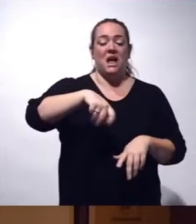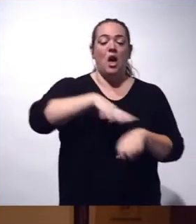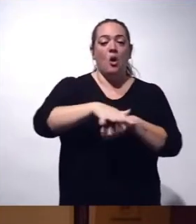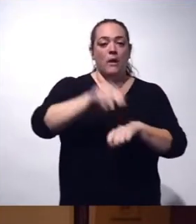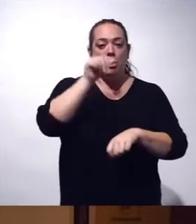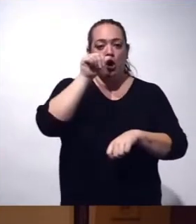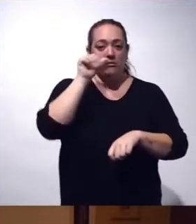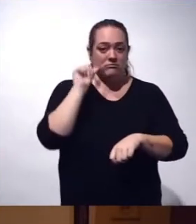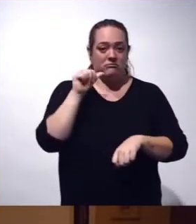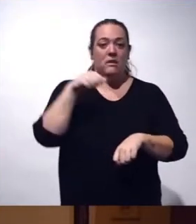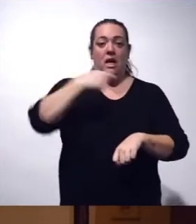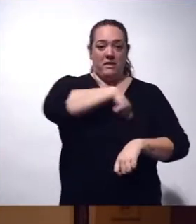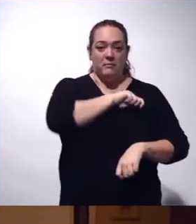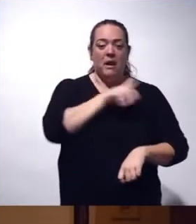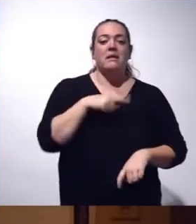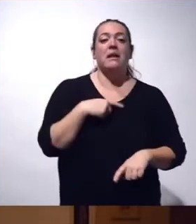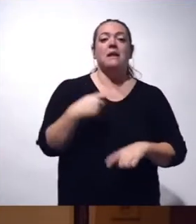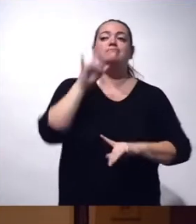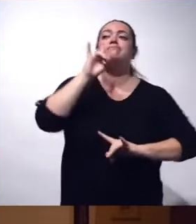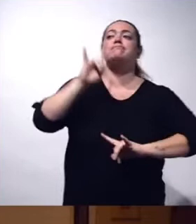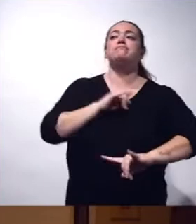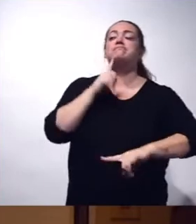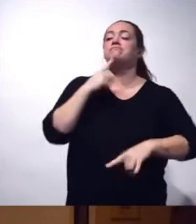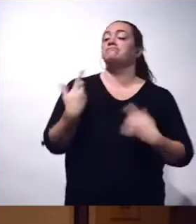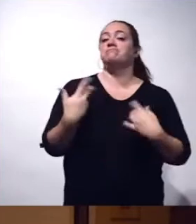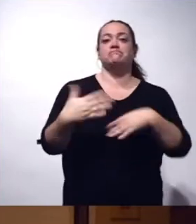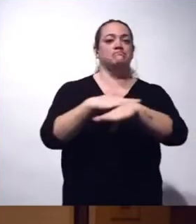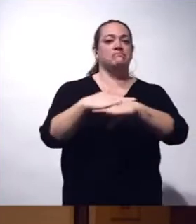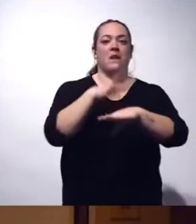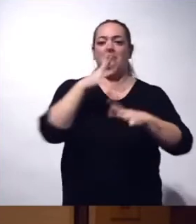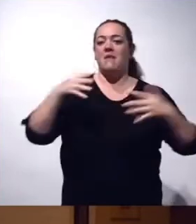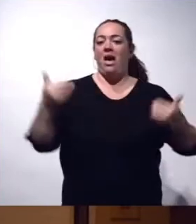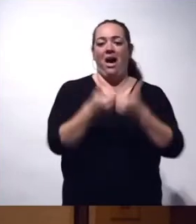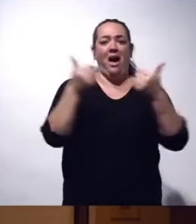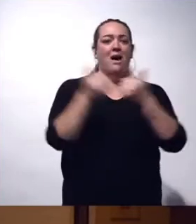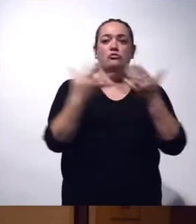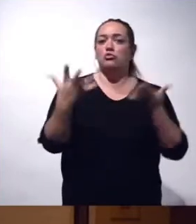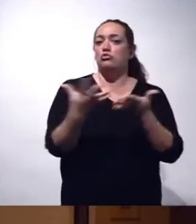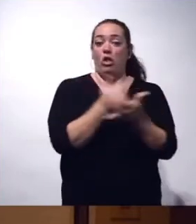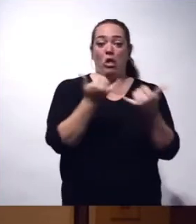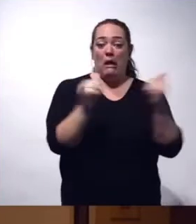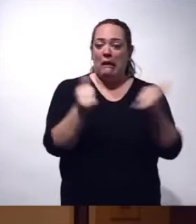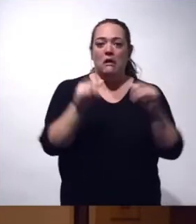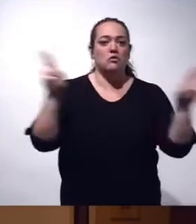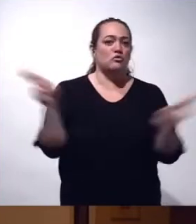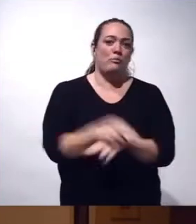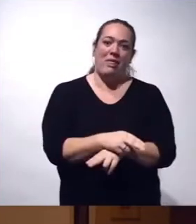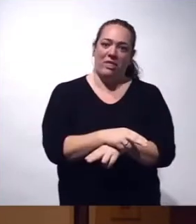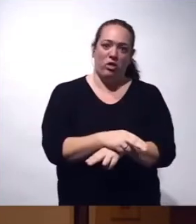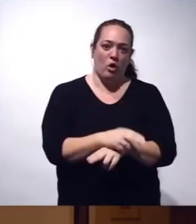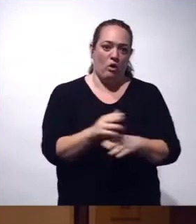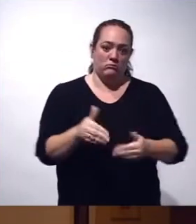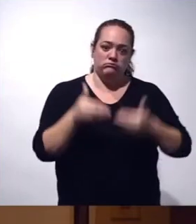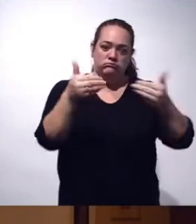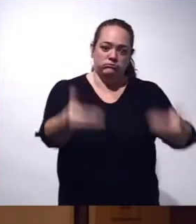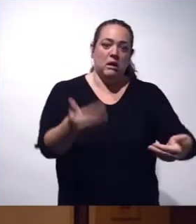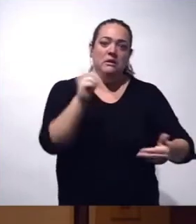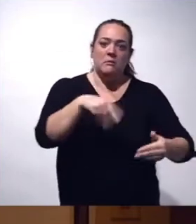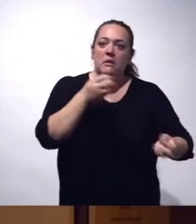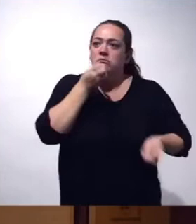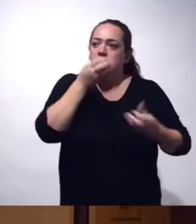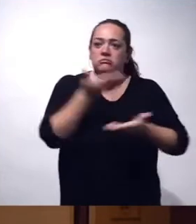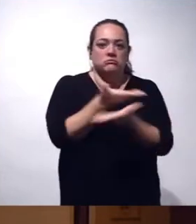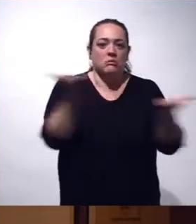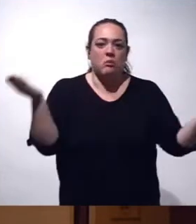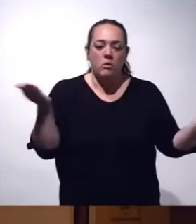España, disculpándose por la necesidad de suspender todos estos actos, y quiero también hacerlo público, del mismo modo